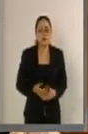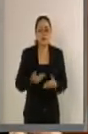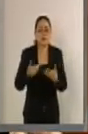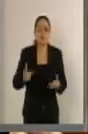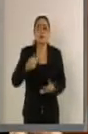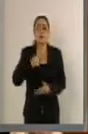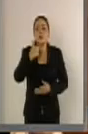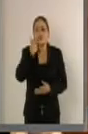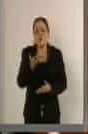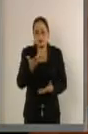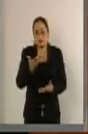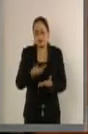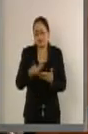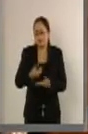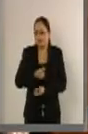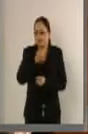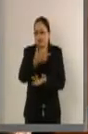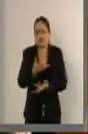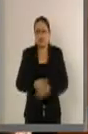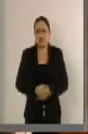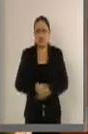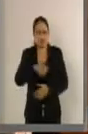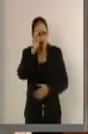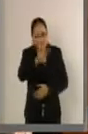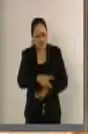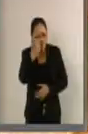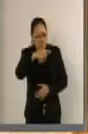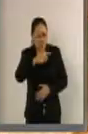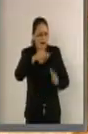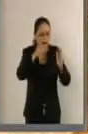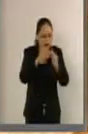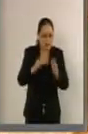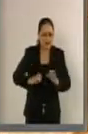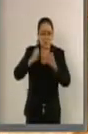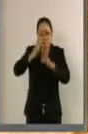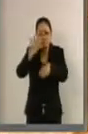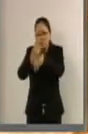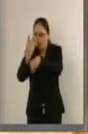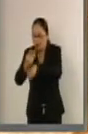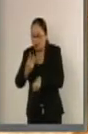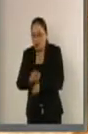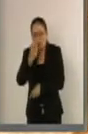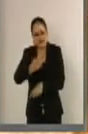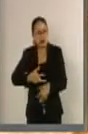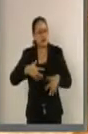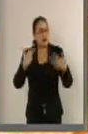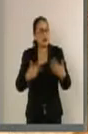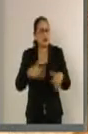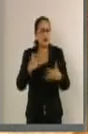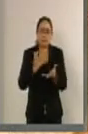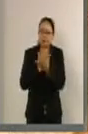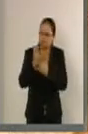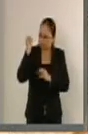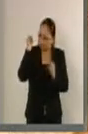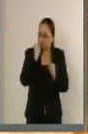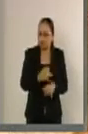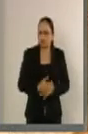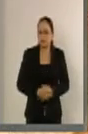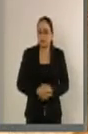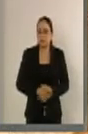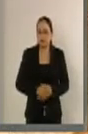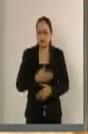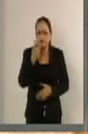también que definitivamente el costo de la reconstrucción será inmenso. Será muy importante